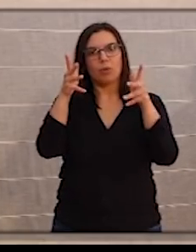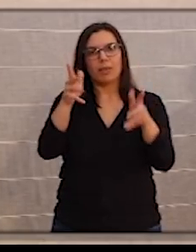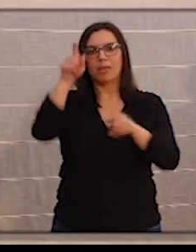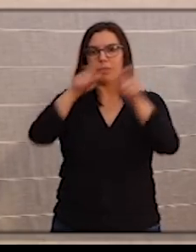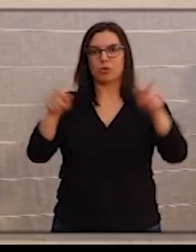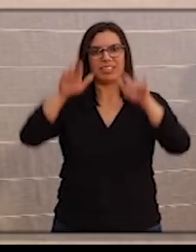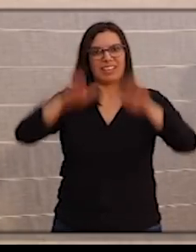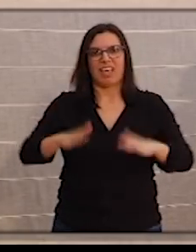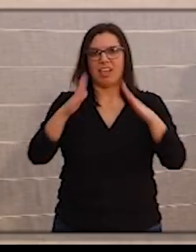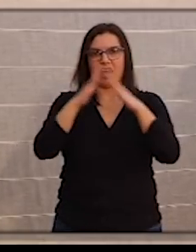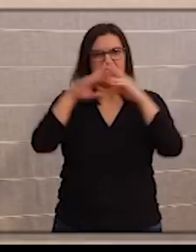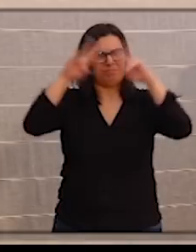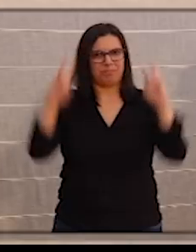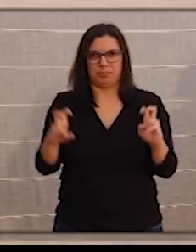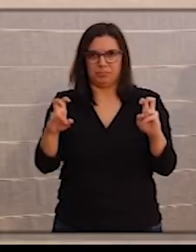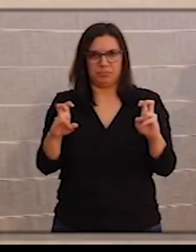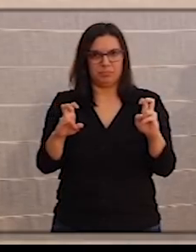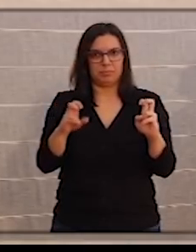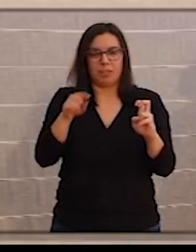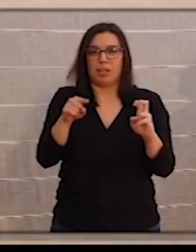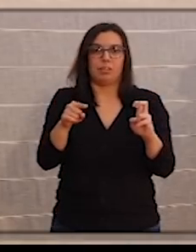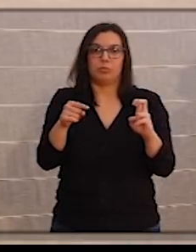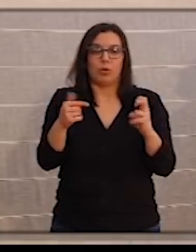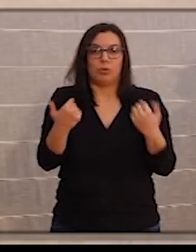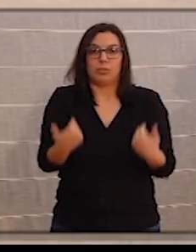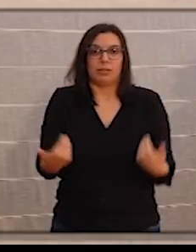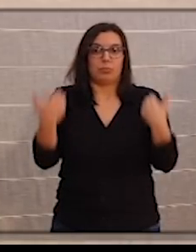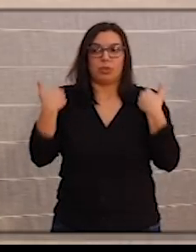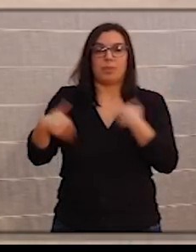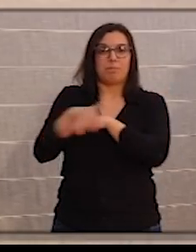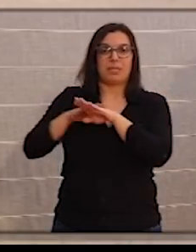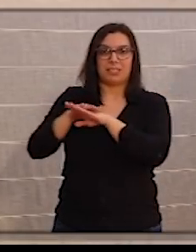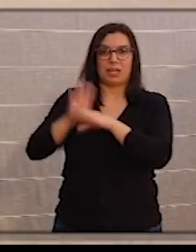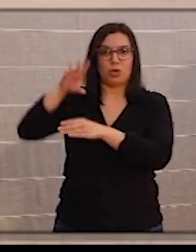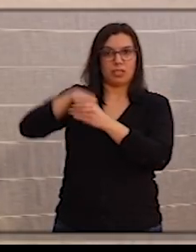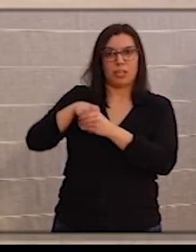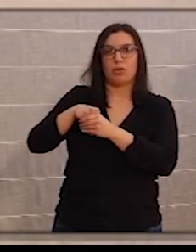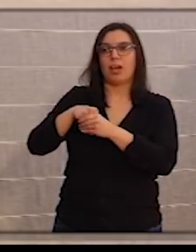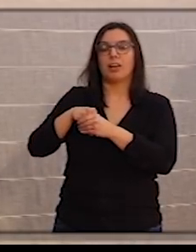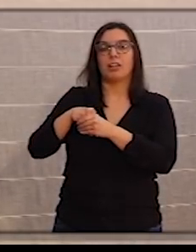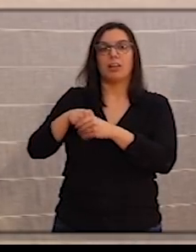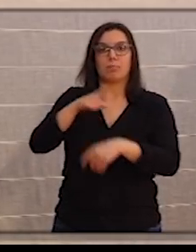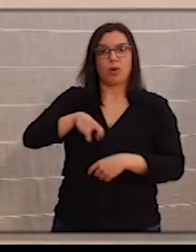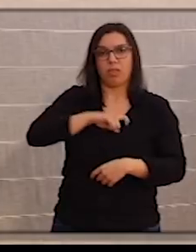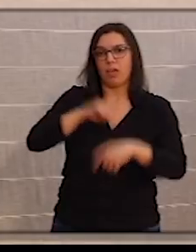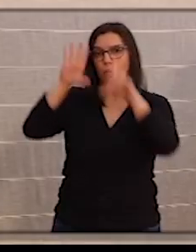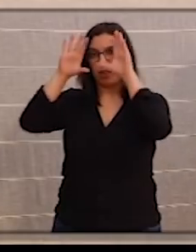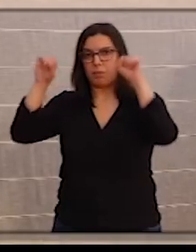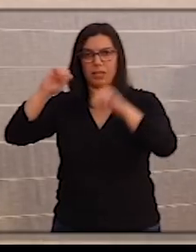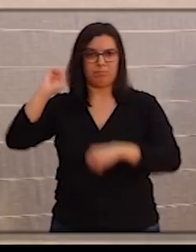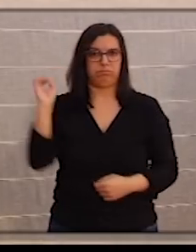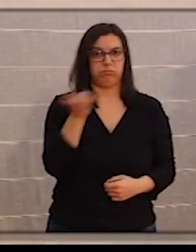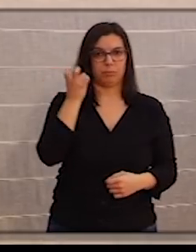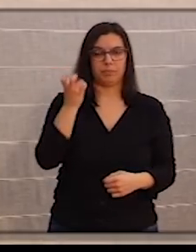se quede en sus casas. Esa es una competencia que le corresponde al Ministerio del Interior a los cuerpos y fuerzas de seguridad del Estado.